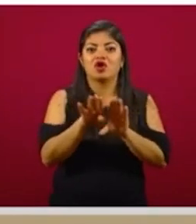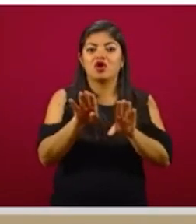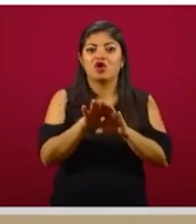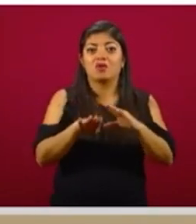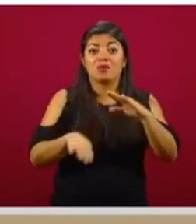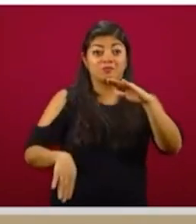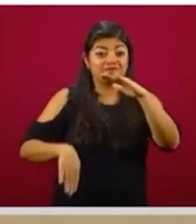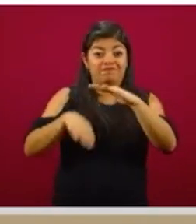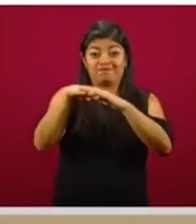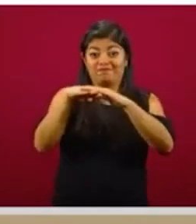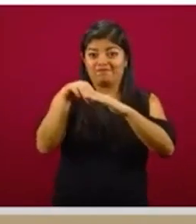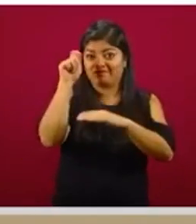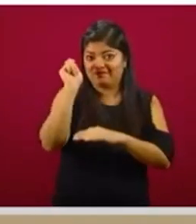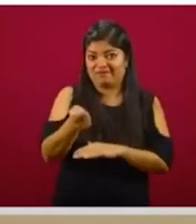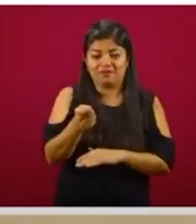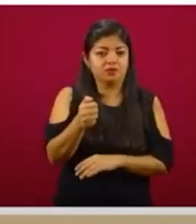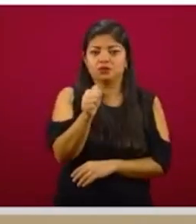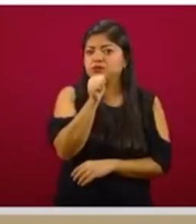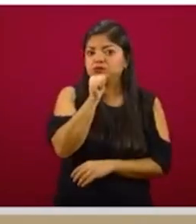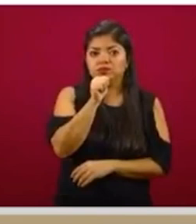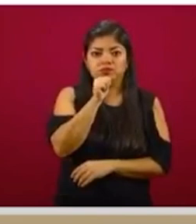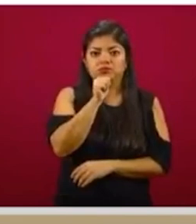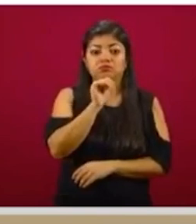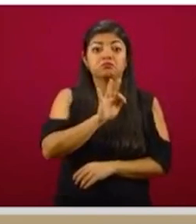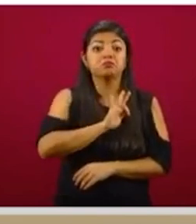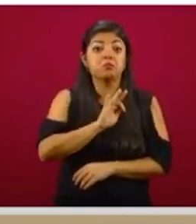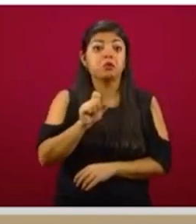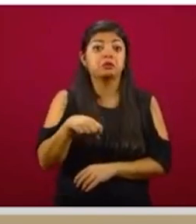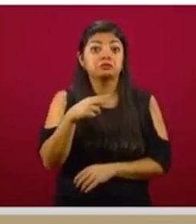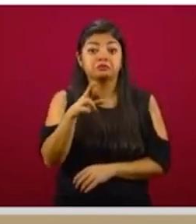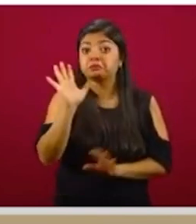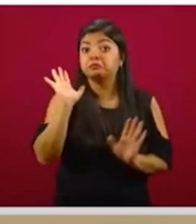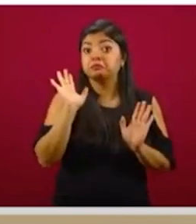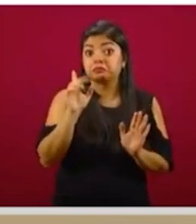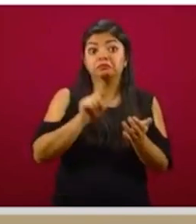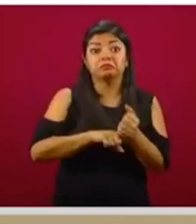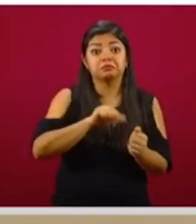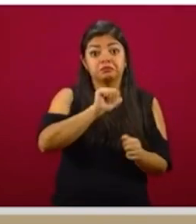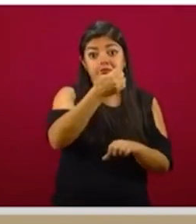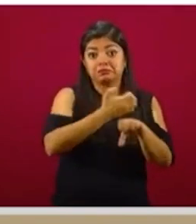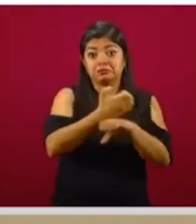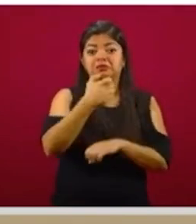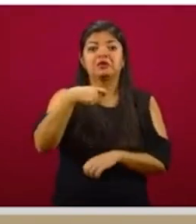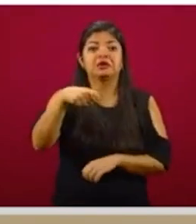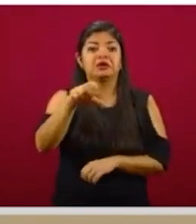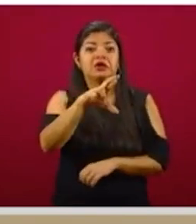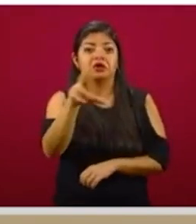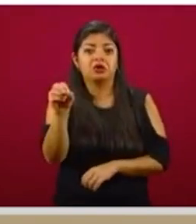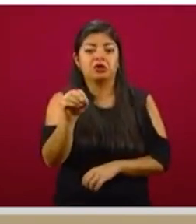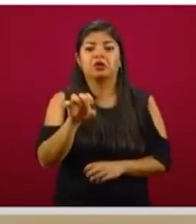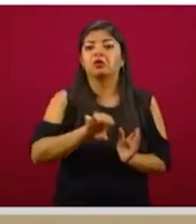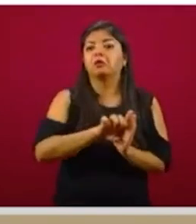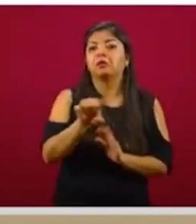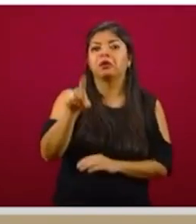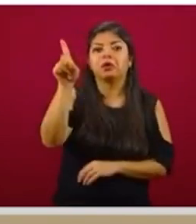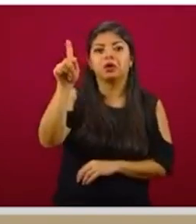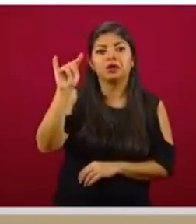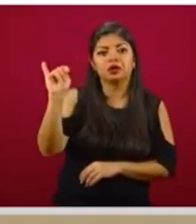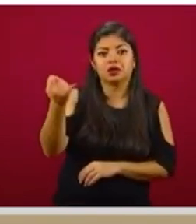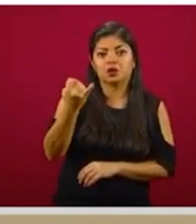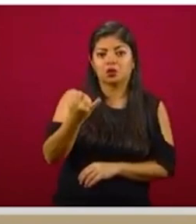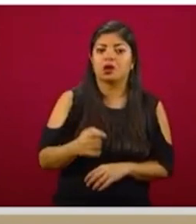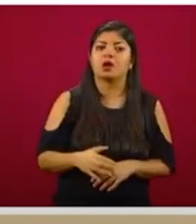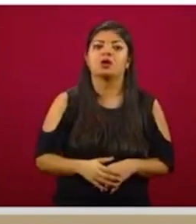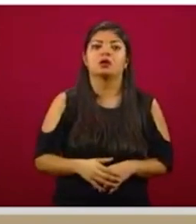epidemia en su conjunto, recuerden esto, puede ser que en algunas entidades federativas, es el caso de Quintana Roo, es el caso de Tijuana,